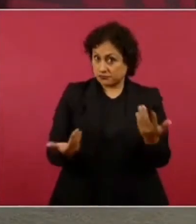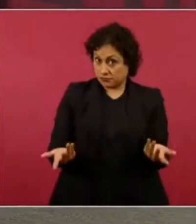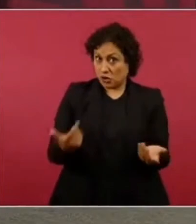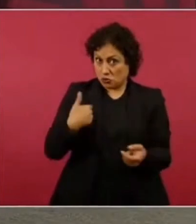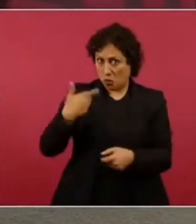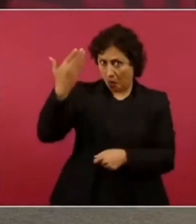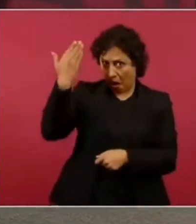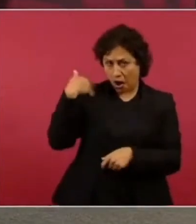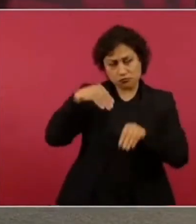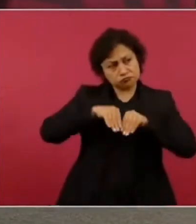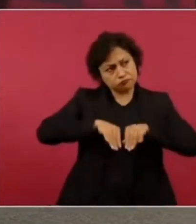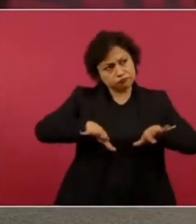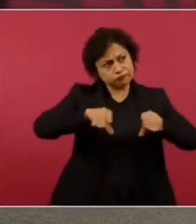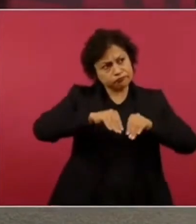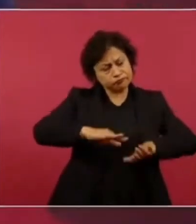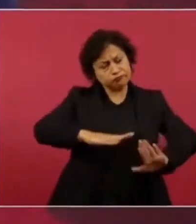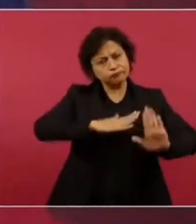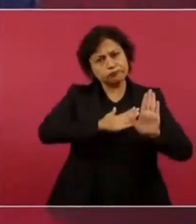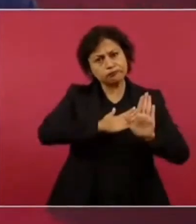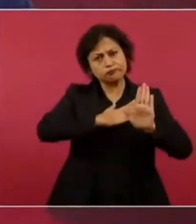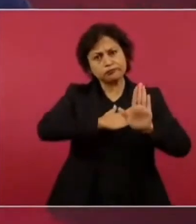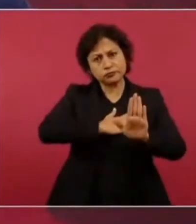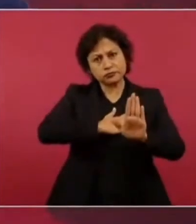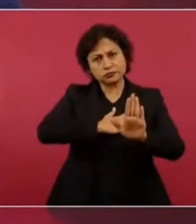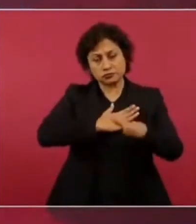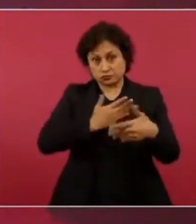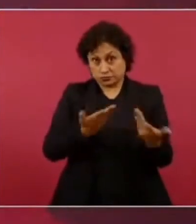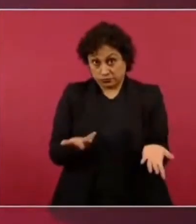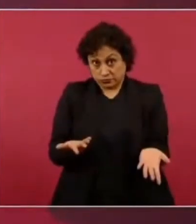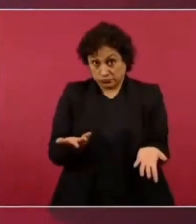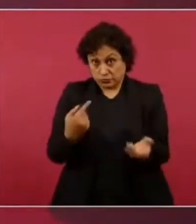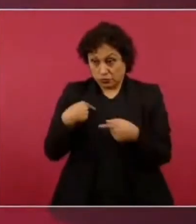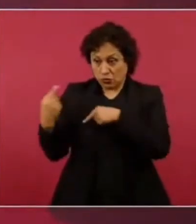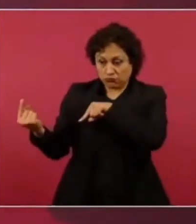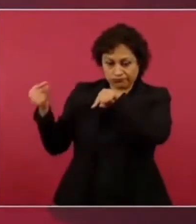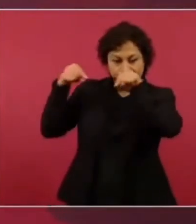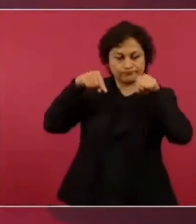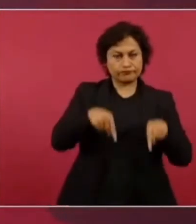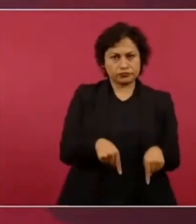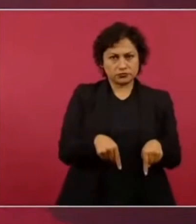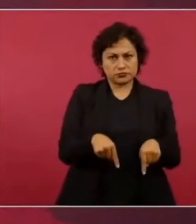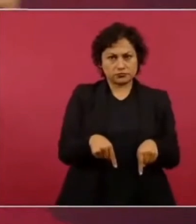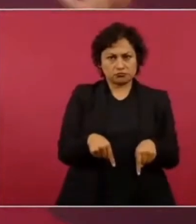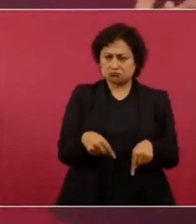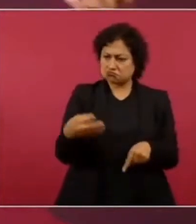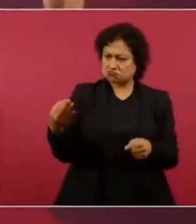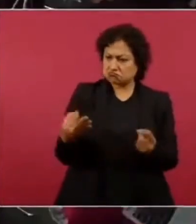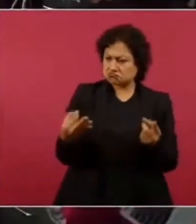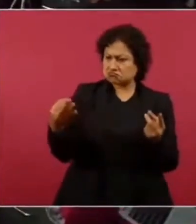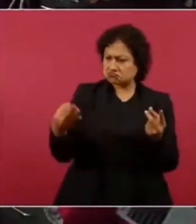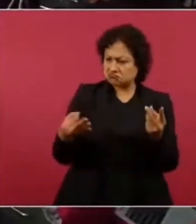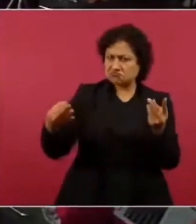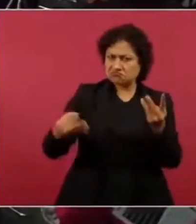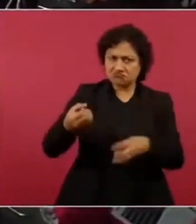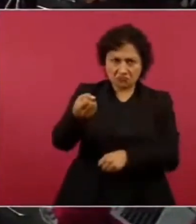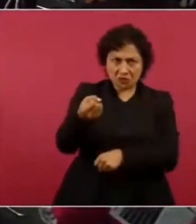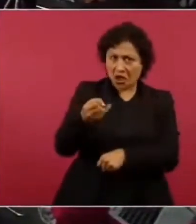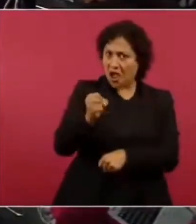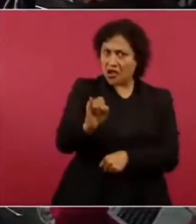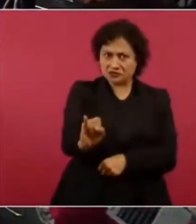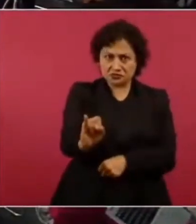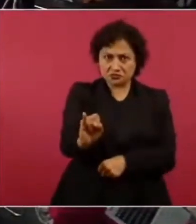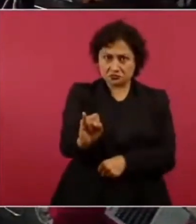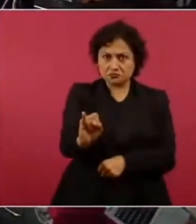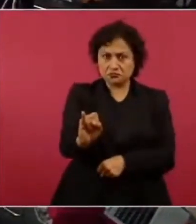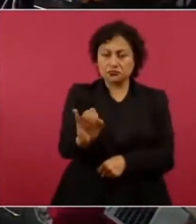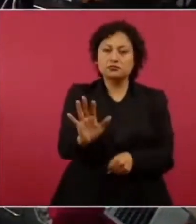porque era muchísimo lo que se robaban todavía no termino de poner